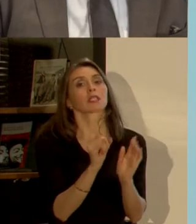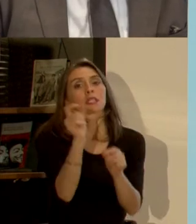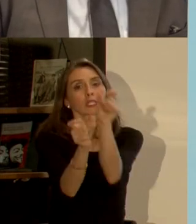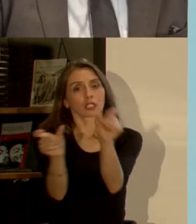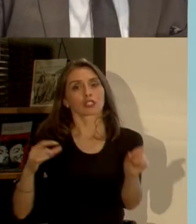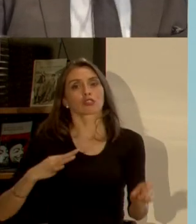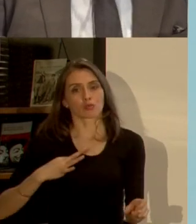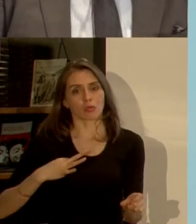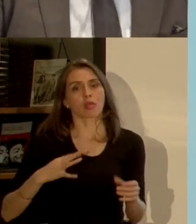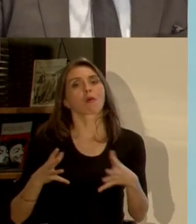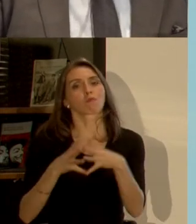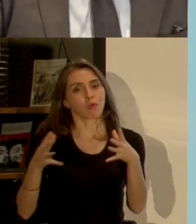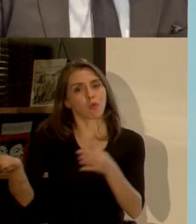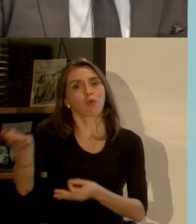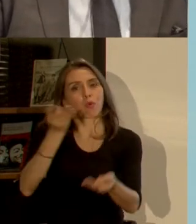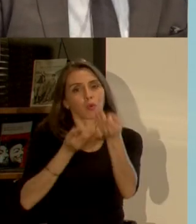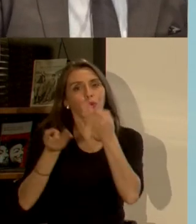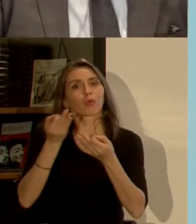ciudades